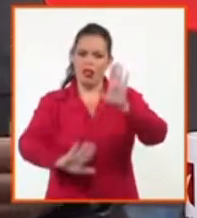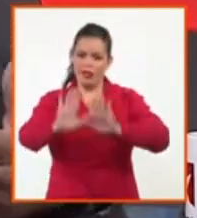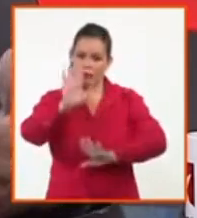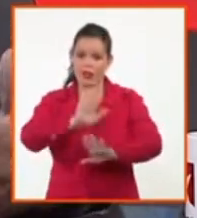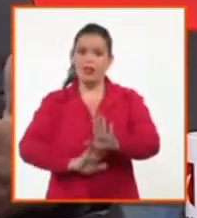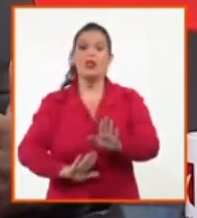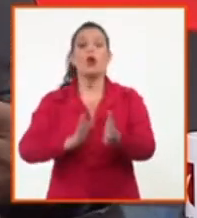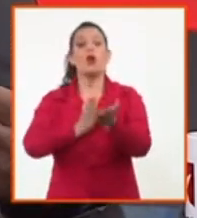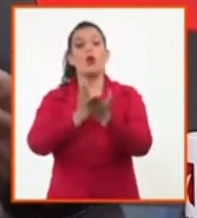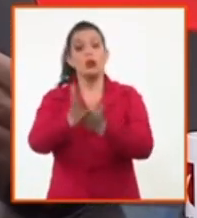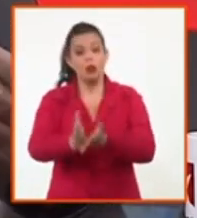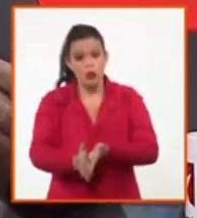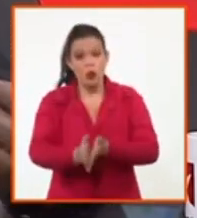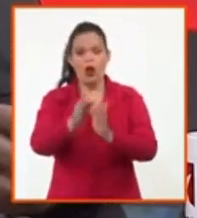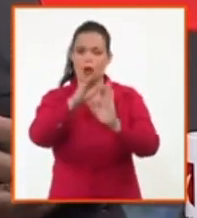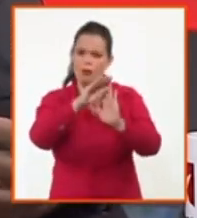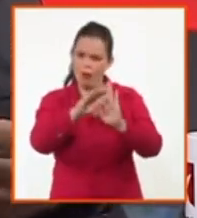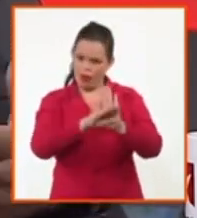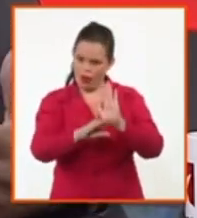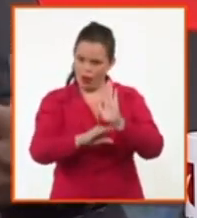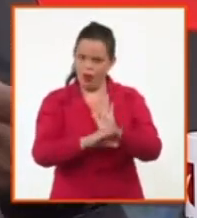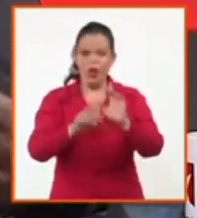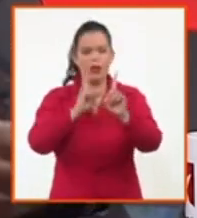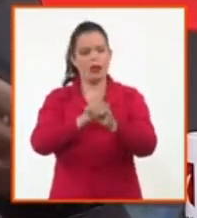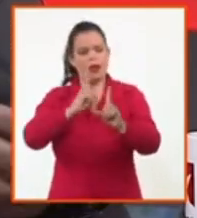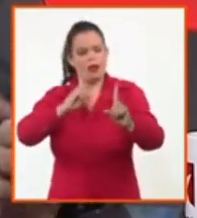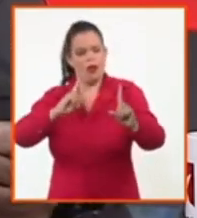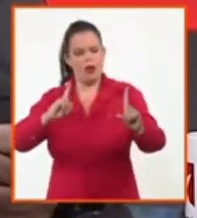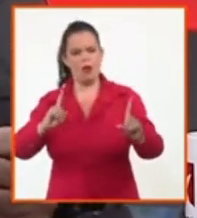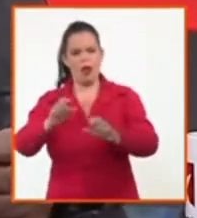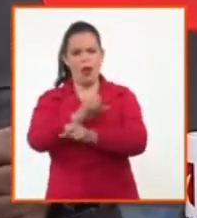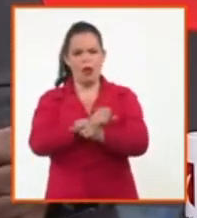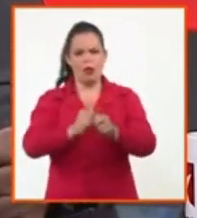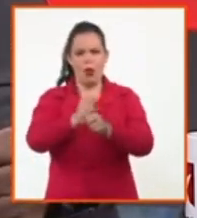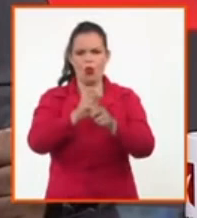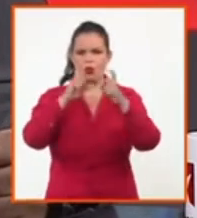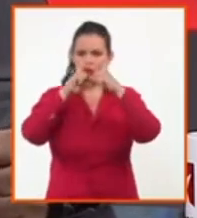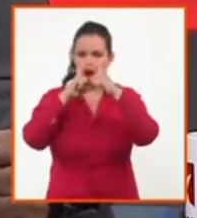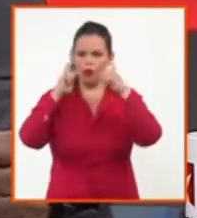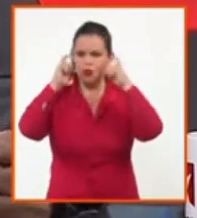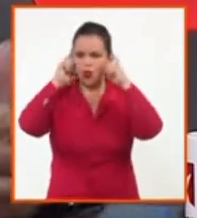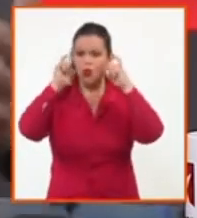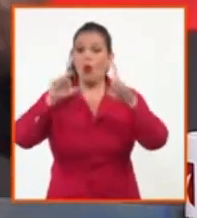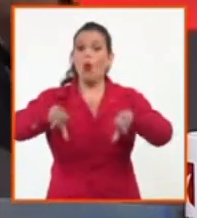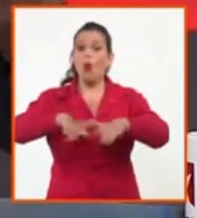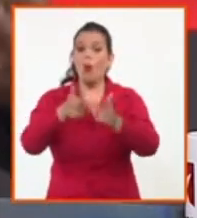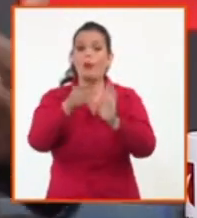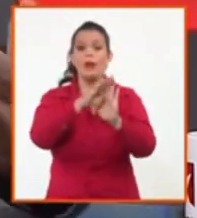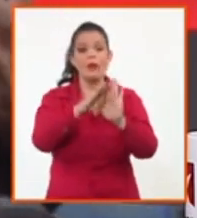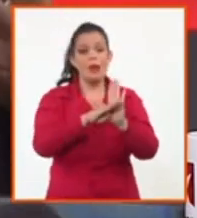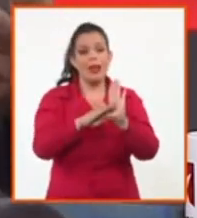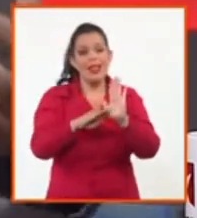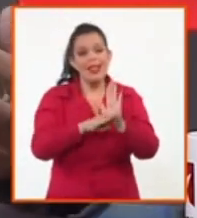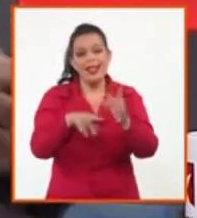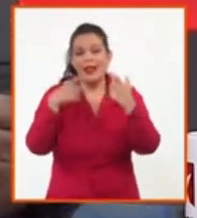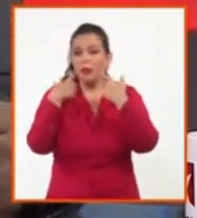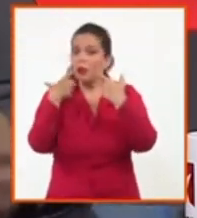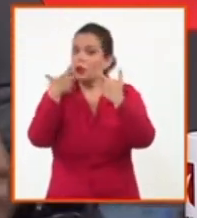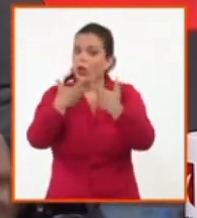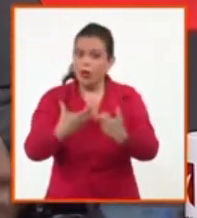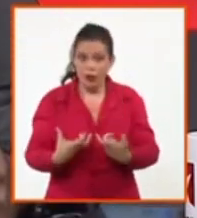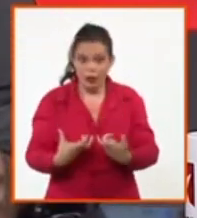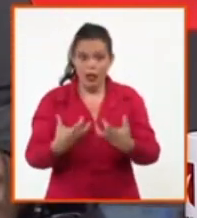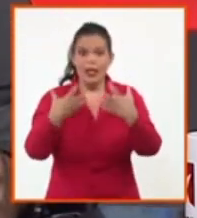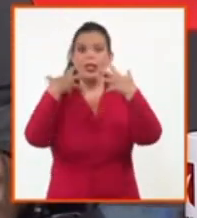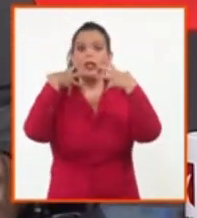que tenemos, el distanciamiento, el uso de nasobuco, el uso de todas las medidas importantes, porque esa es la primera barrera